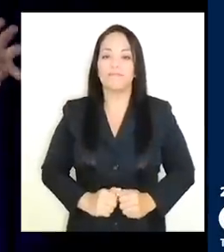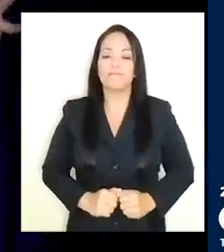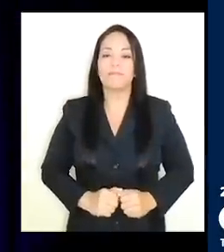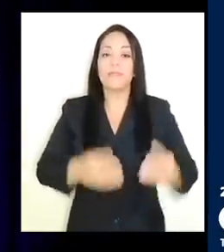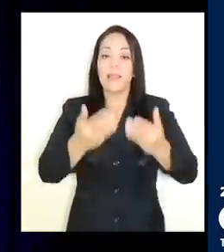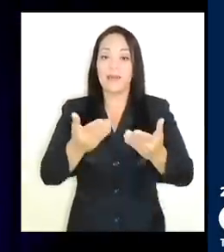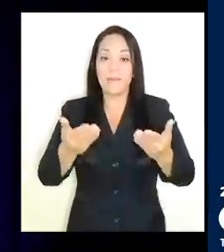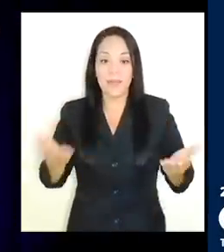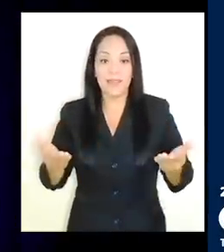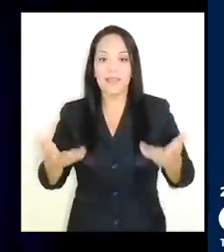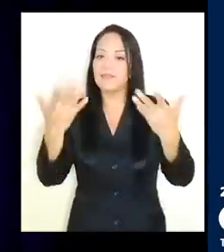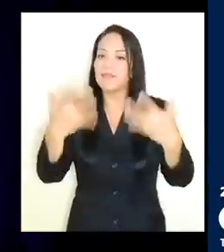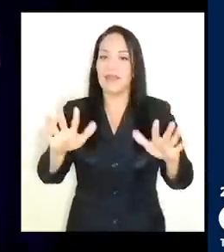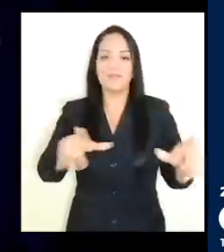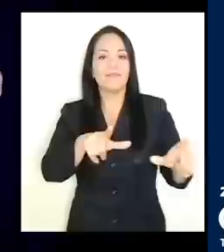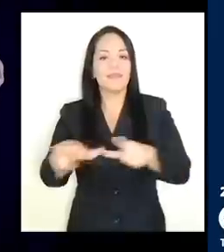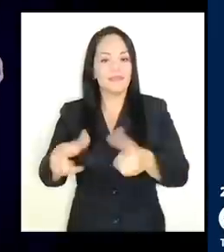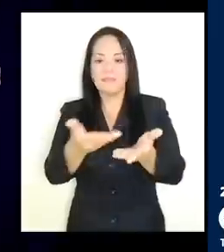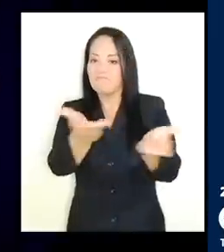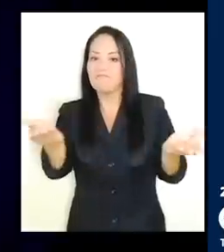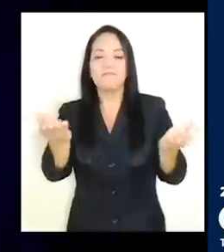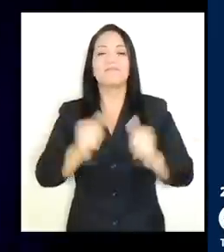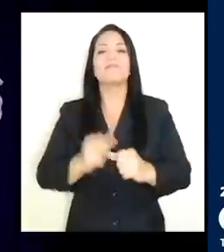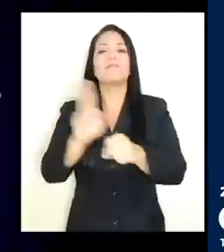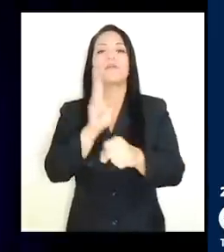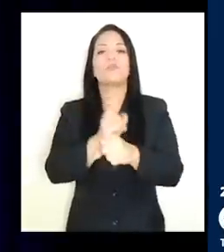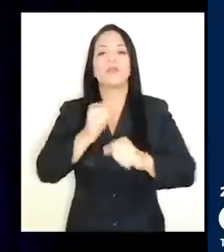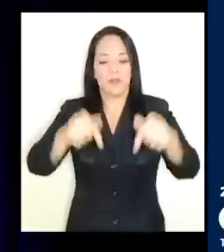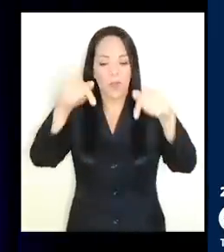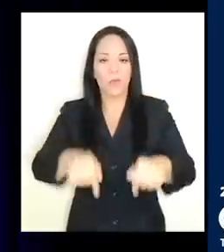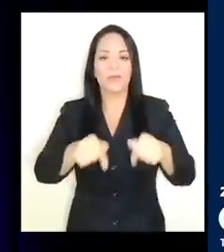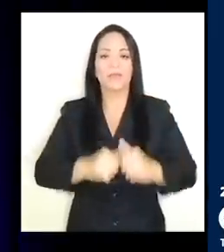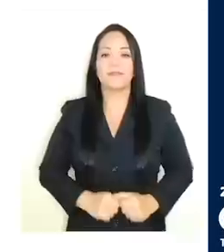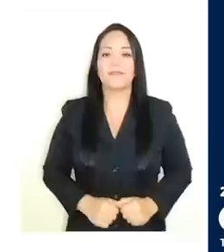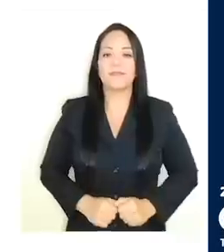herramientas ya están disponibles hoy.